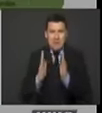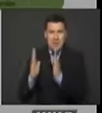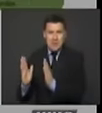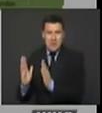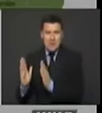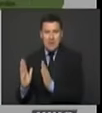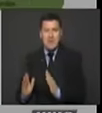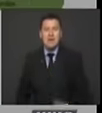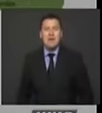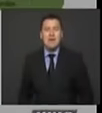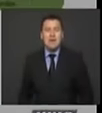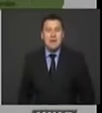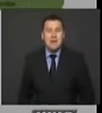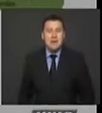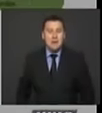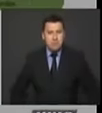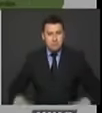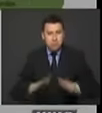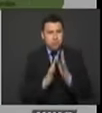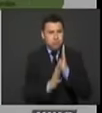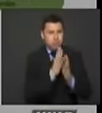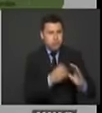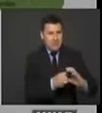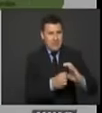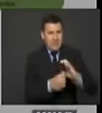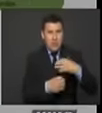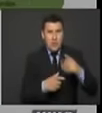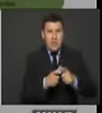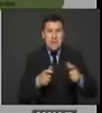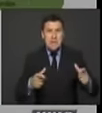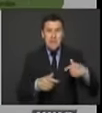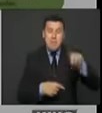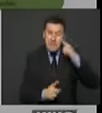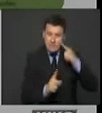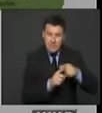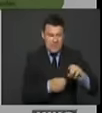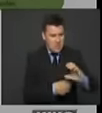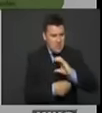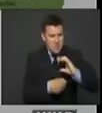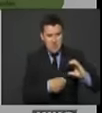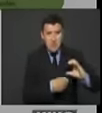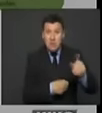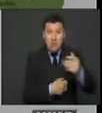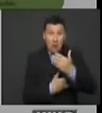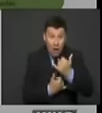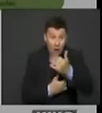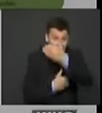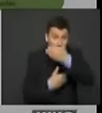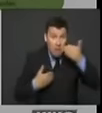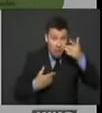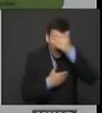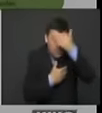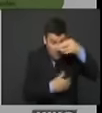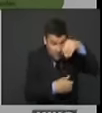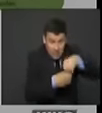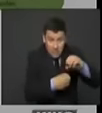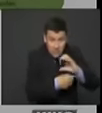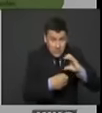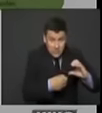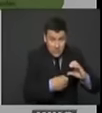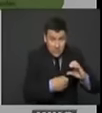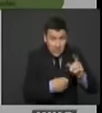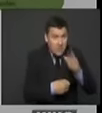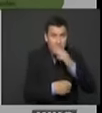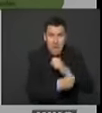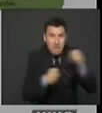las áreas metropolitanas, las grandes ciudades, donde no hay FARC y no hay ELN y no hay operaciones y no hay